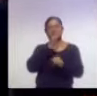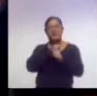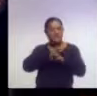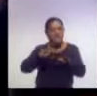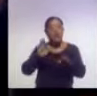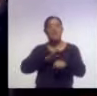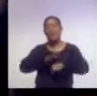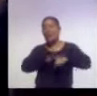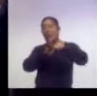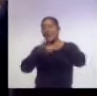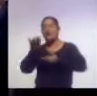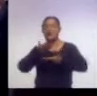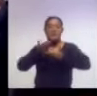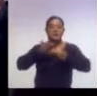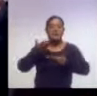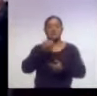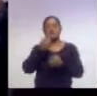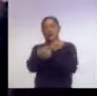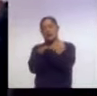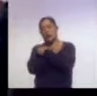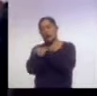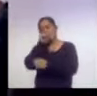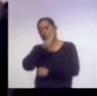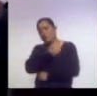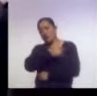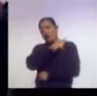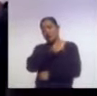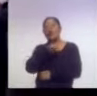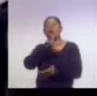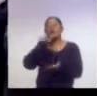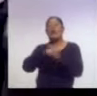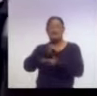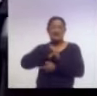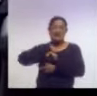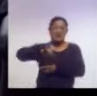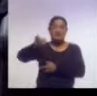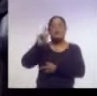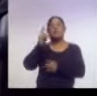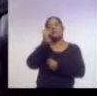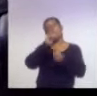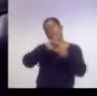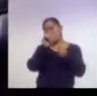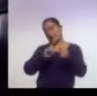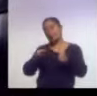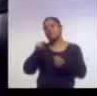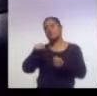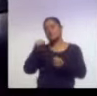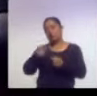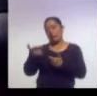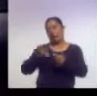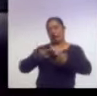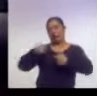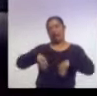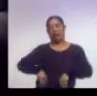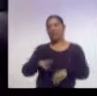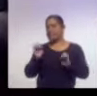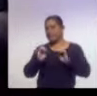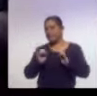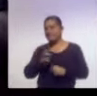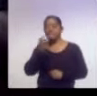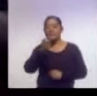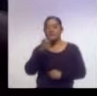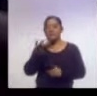servicios educativos y de salud en las comunidades apartadas del país. Todo ello, aclaró, sin fines de lucro. Por lo tanto, los servicios se